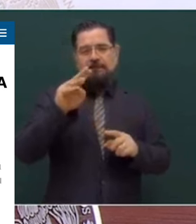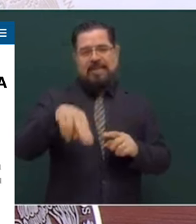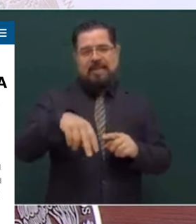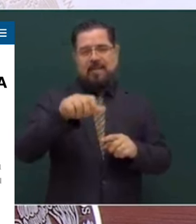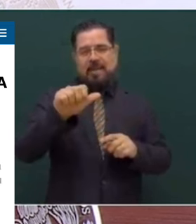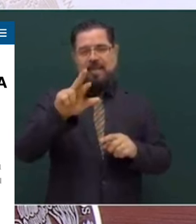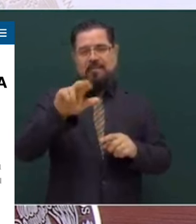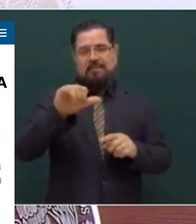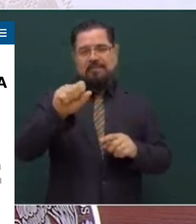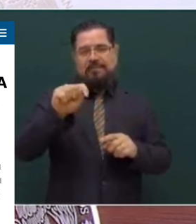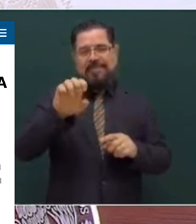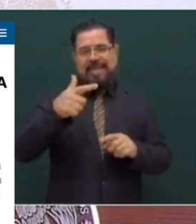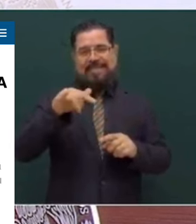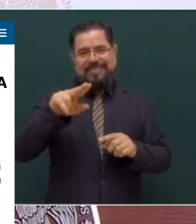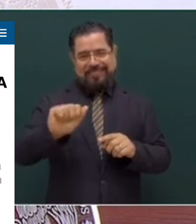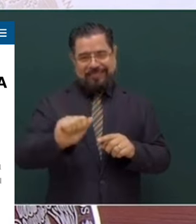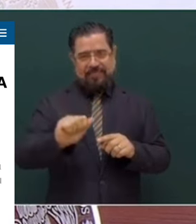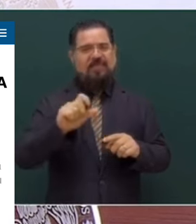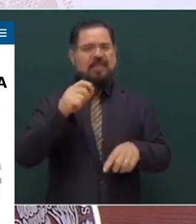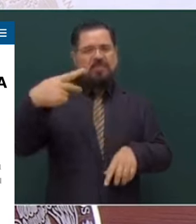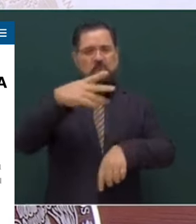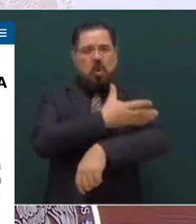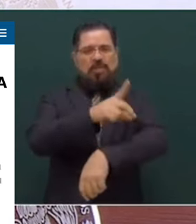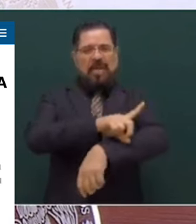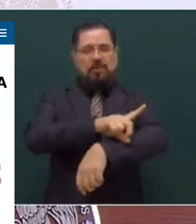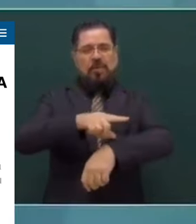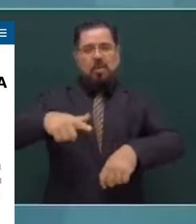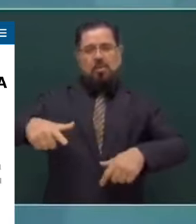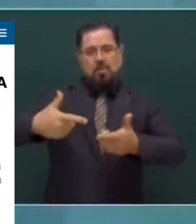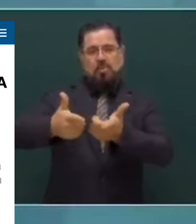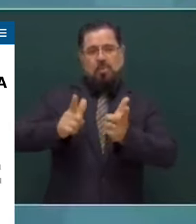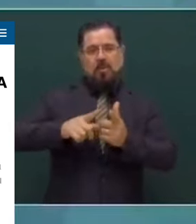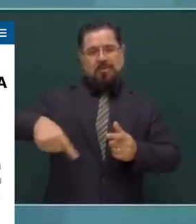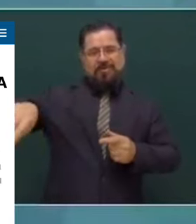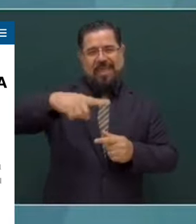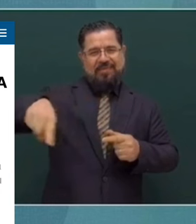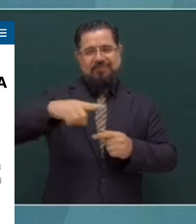coordinador de todo ese grupo. Que es un...